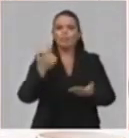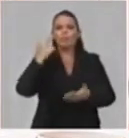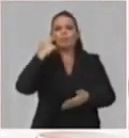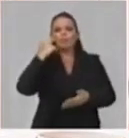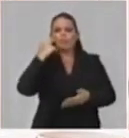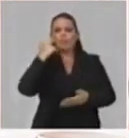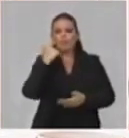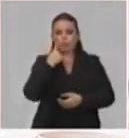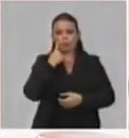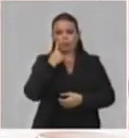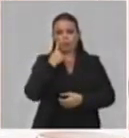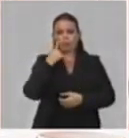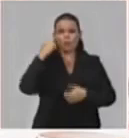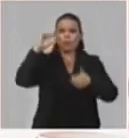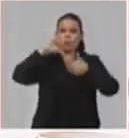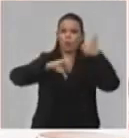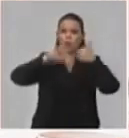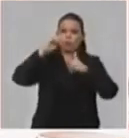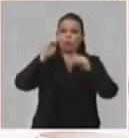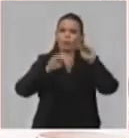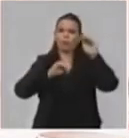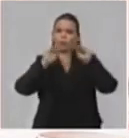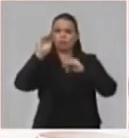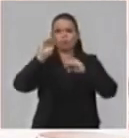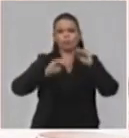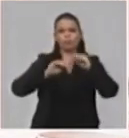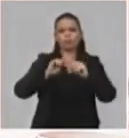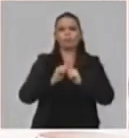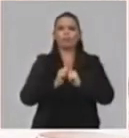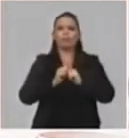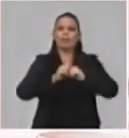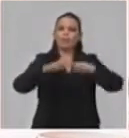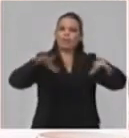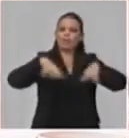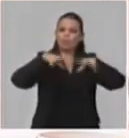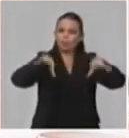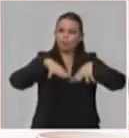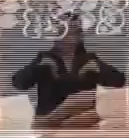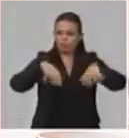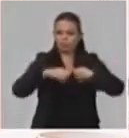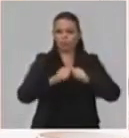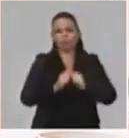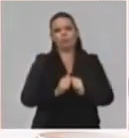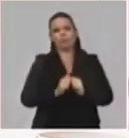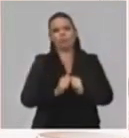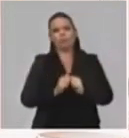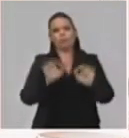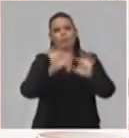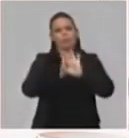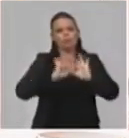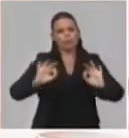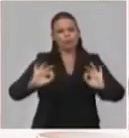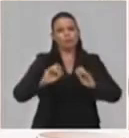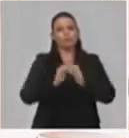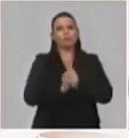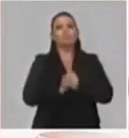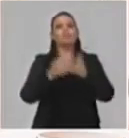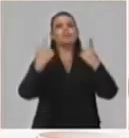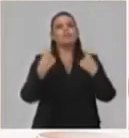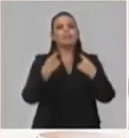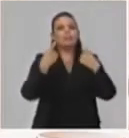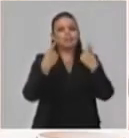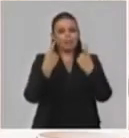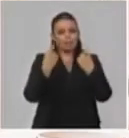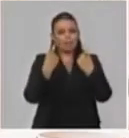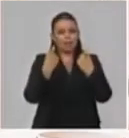de la situación epidemiológica, la necesidad de seguir evolucionando hacia un estado cada vez más